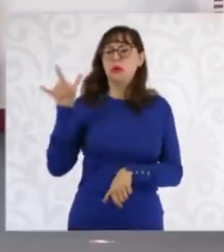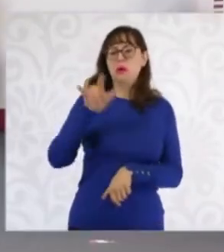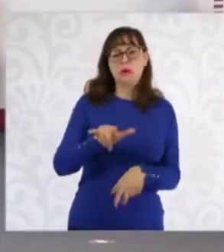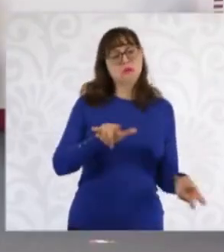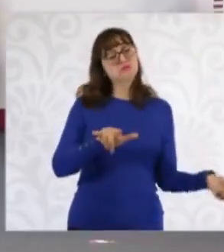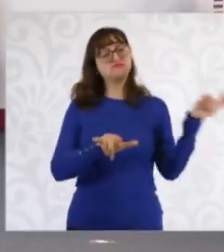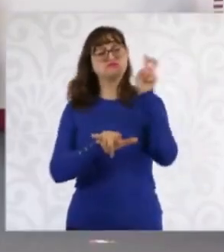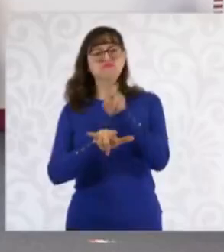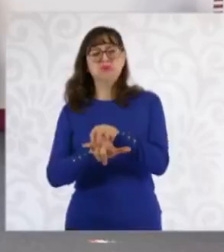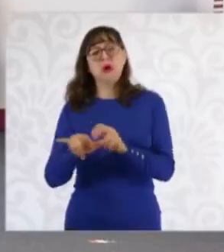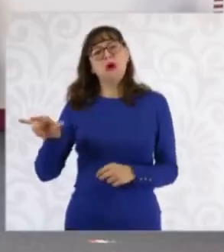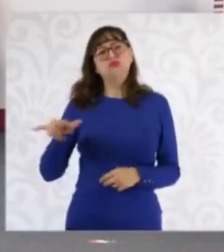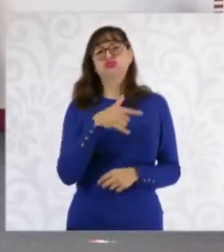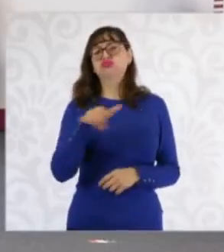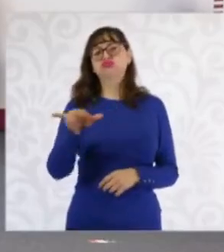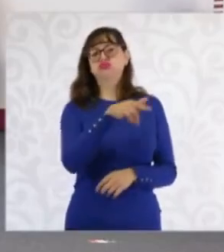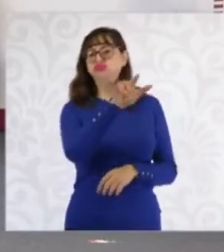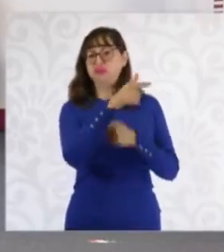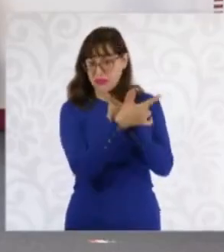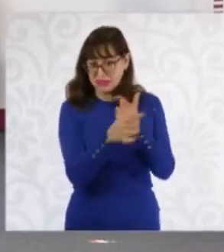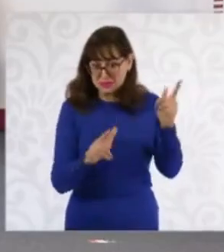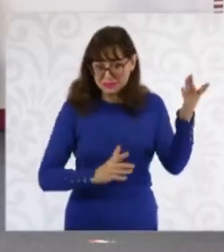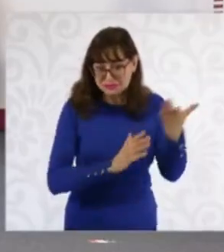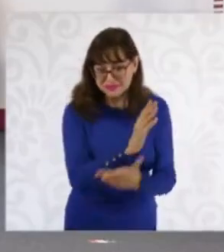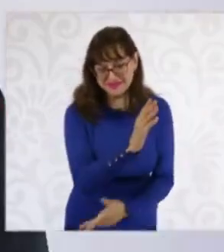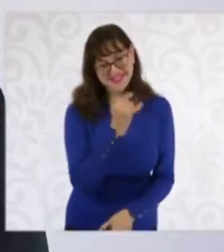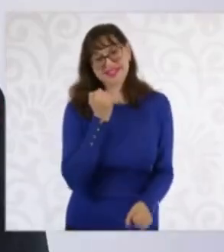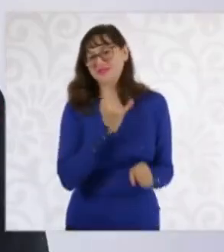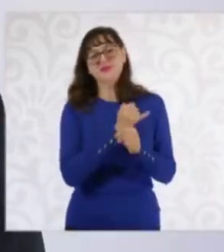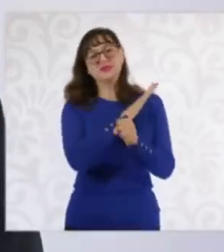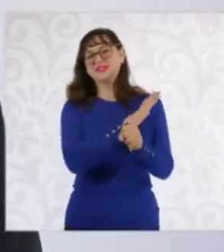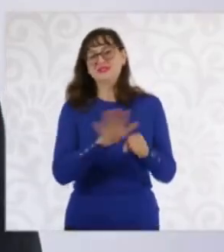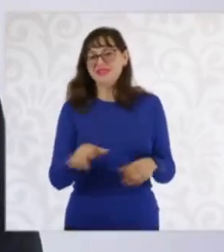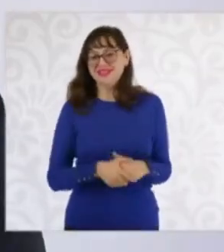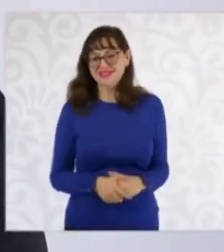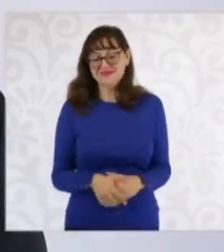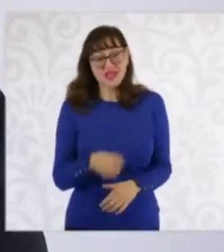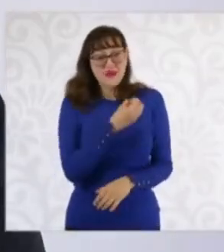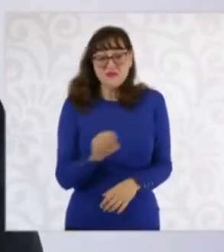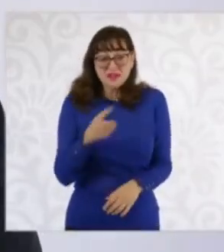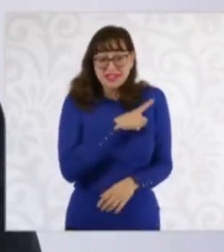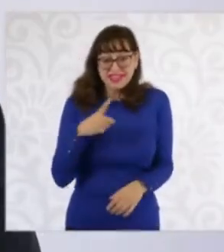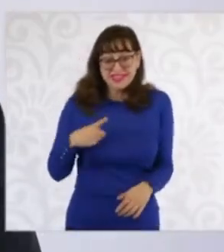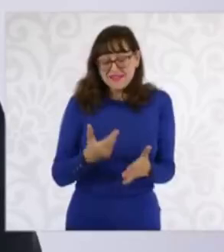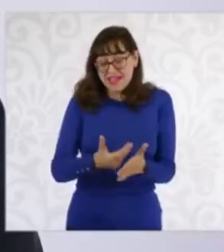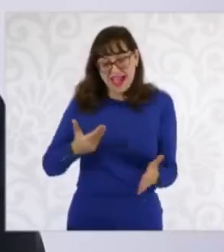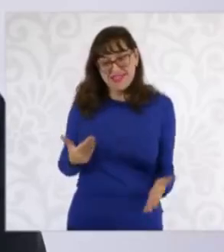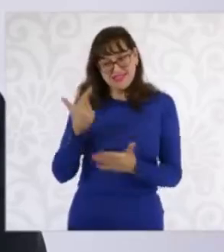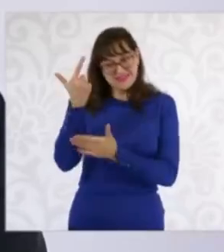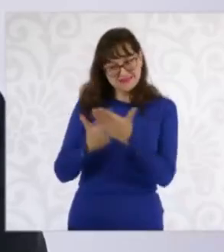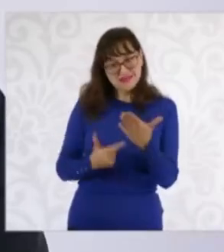Unidos si no llena una serie de requisitos. Esos requisitos son obligatorios para todos. Eso es lo que les estamos pidiendo. Primero,